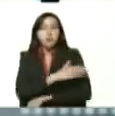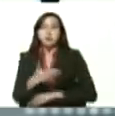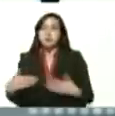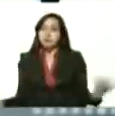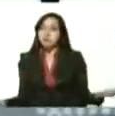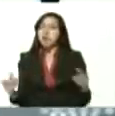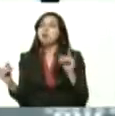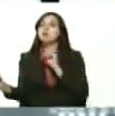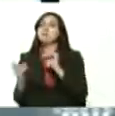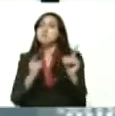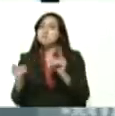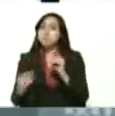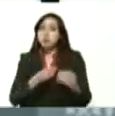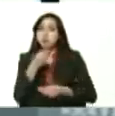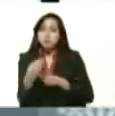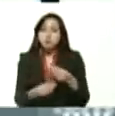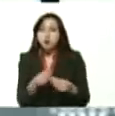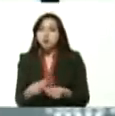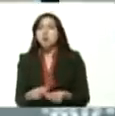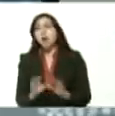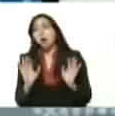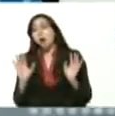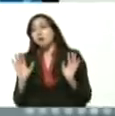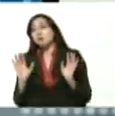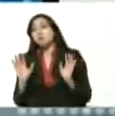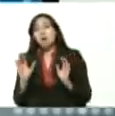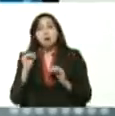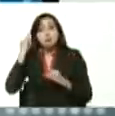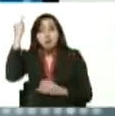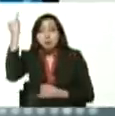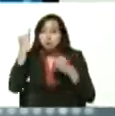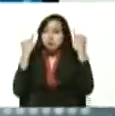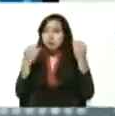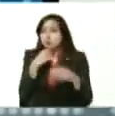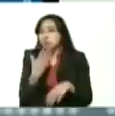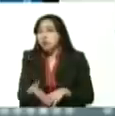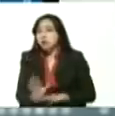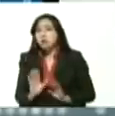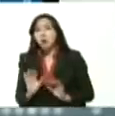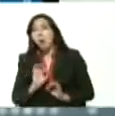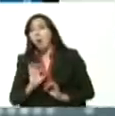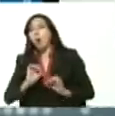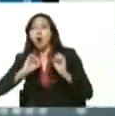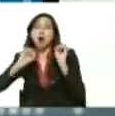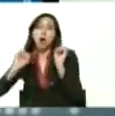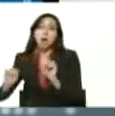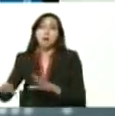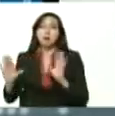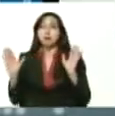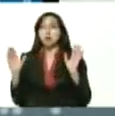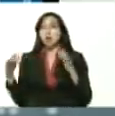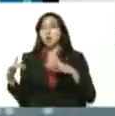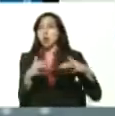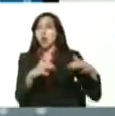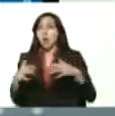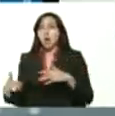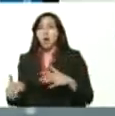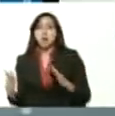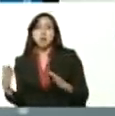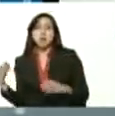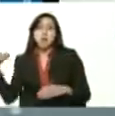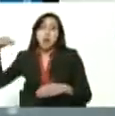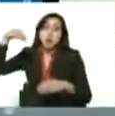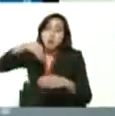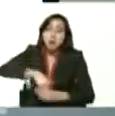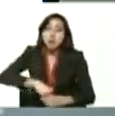qué se saca de ahí, si se saca algo bueno, y ellos abandonan el camino de la guerra, de la invasión,